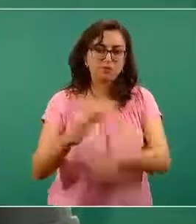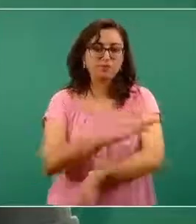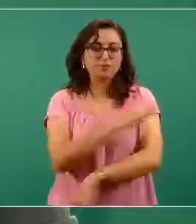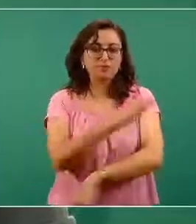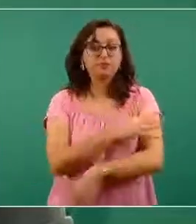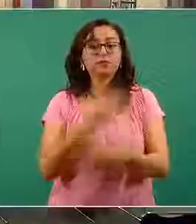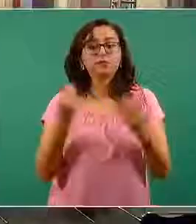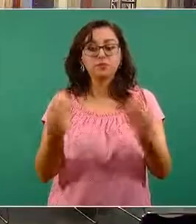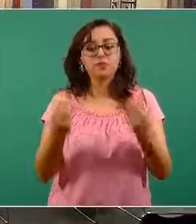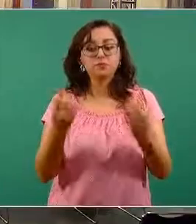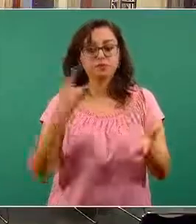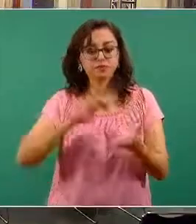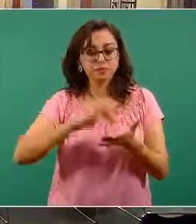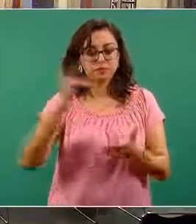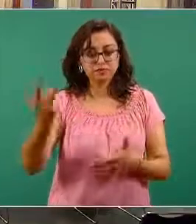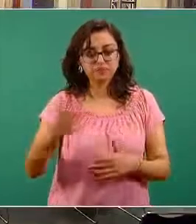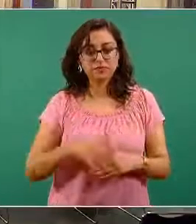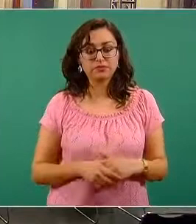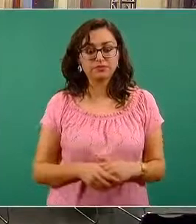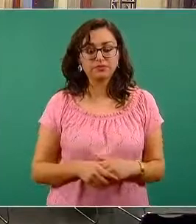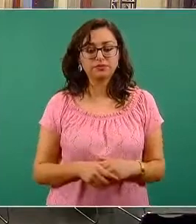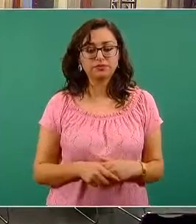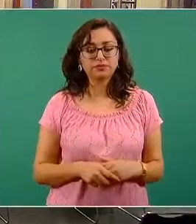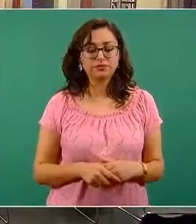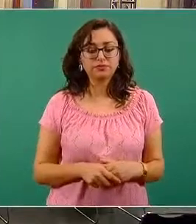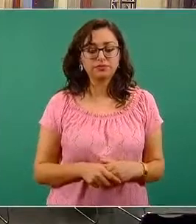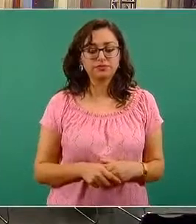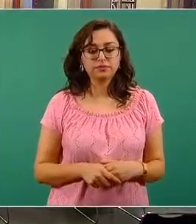Muchísimas gracias por la pregunta, Miguel.